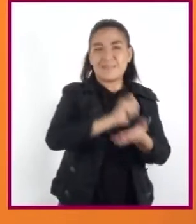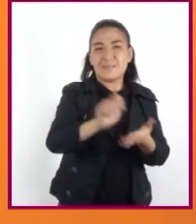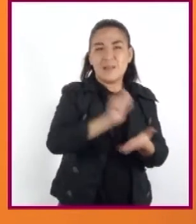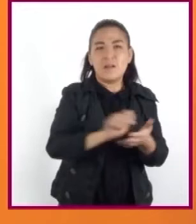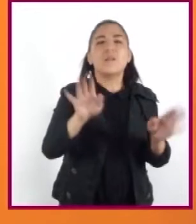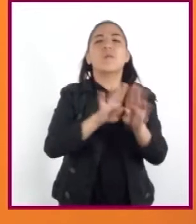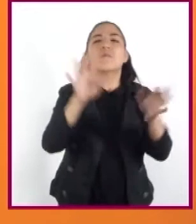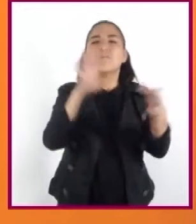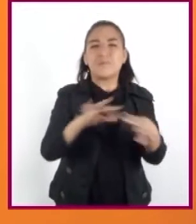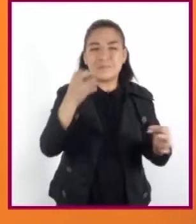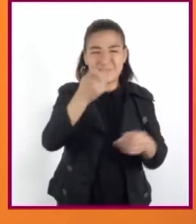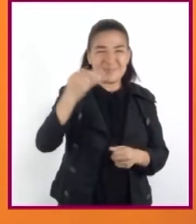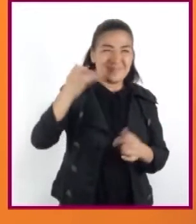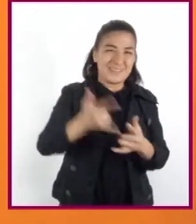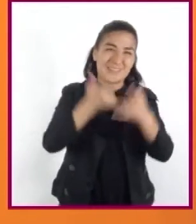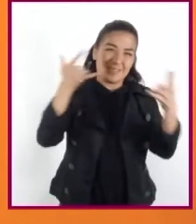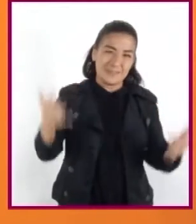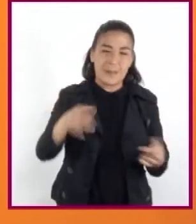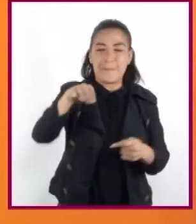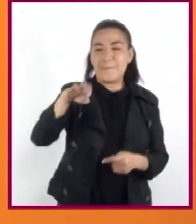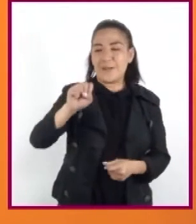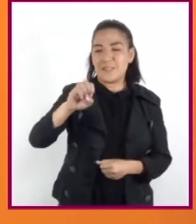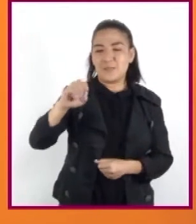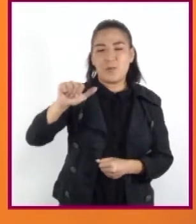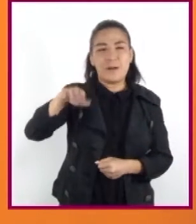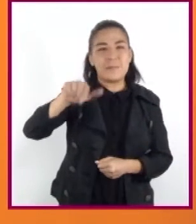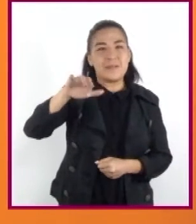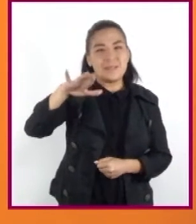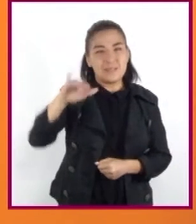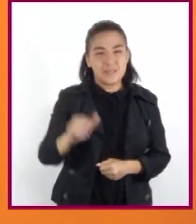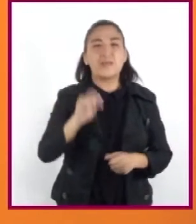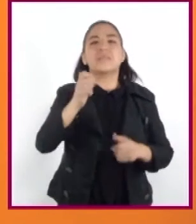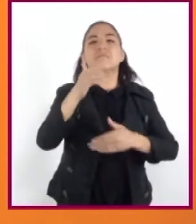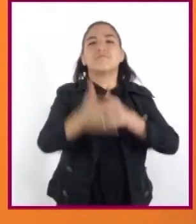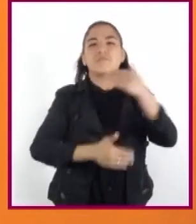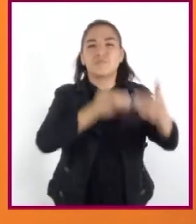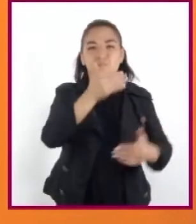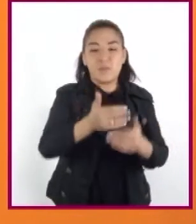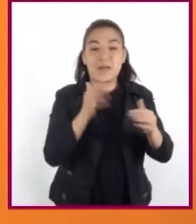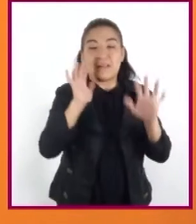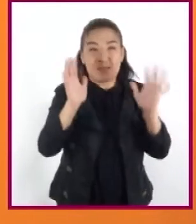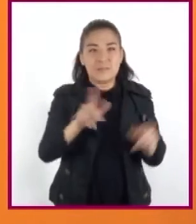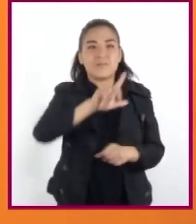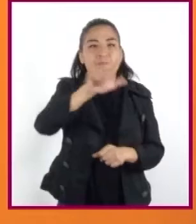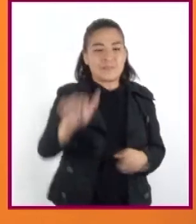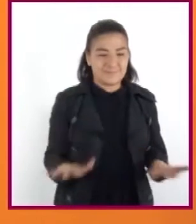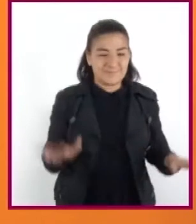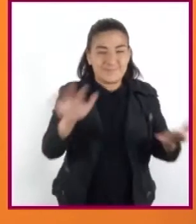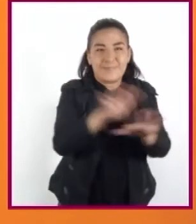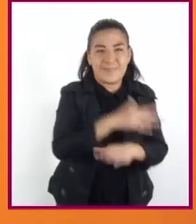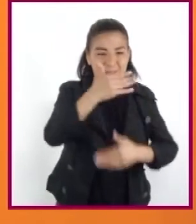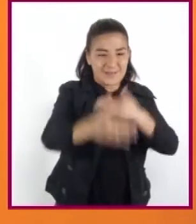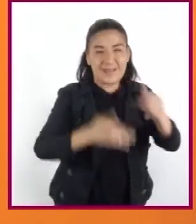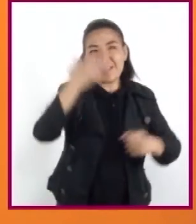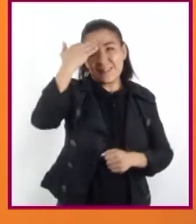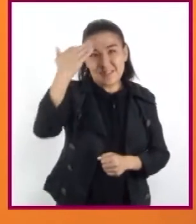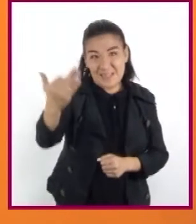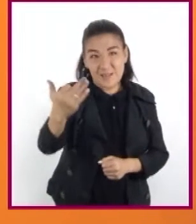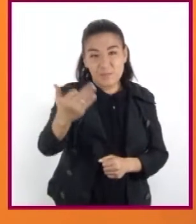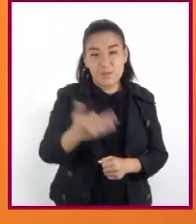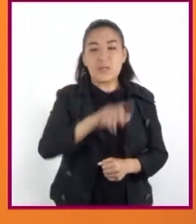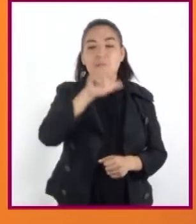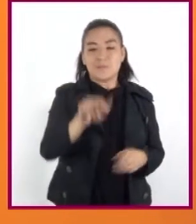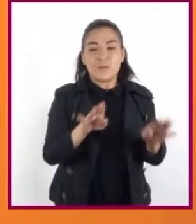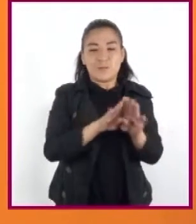caso de la historia mesoamericana, los criterios de periodización son variados y han cambiado con el paso del tiempo. En la actualidad